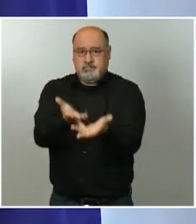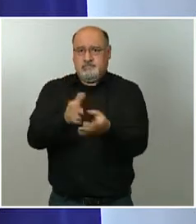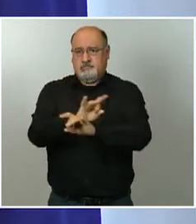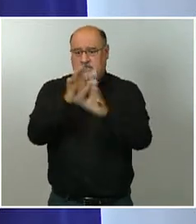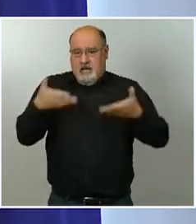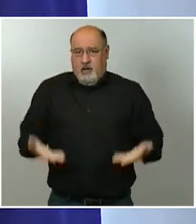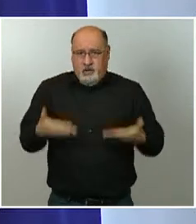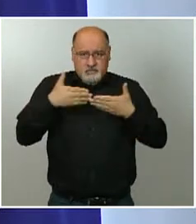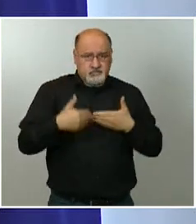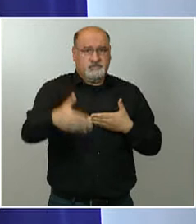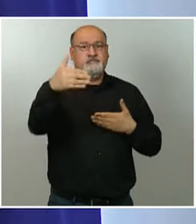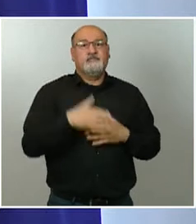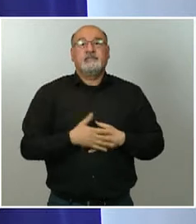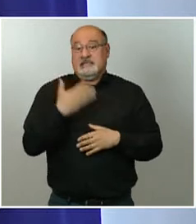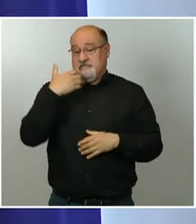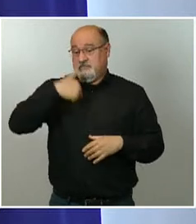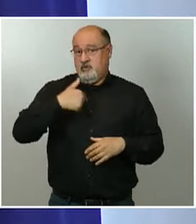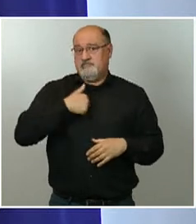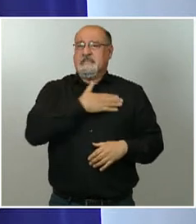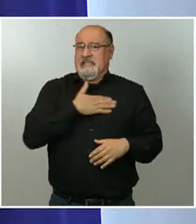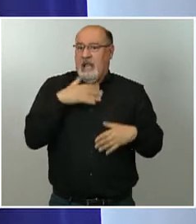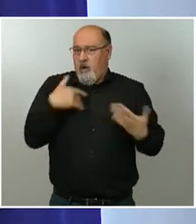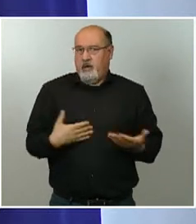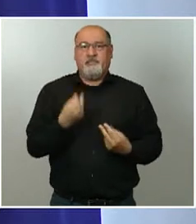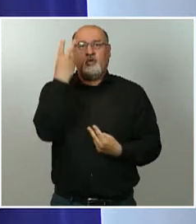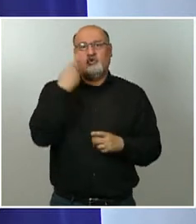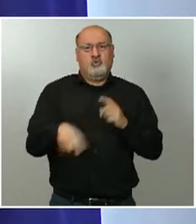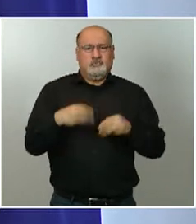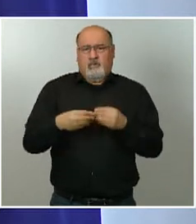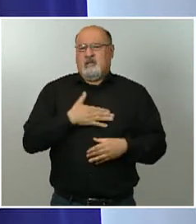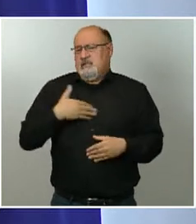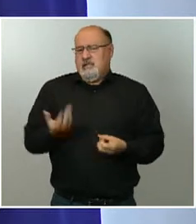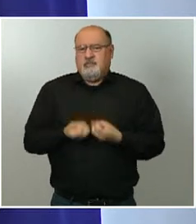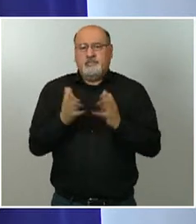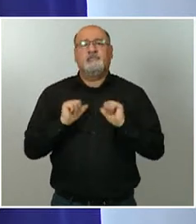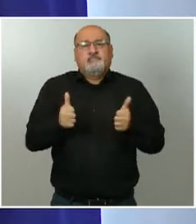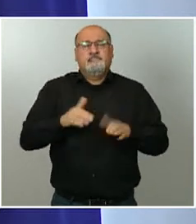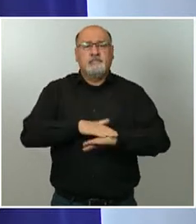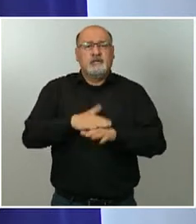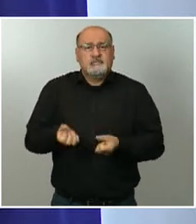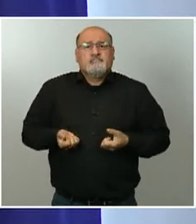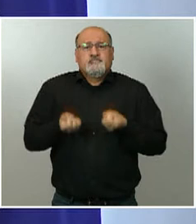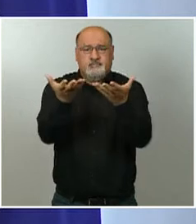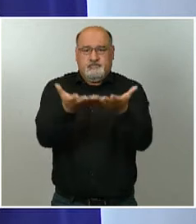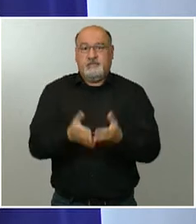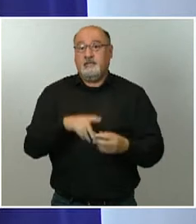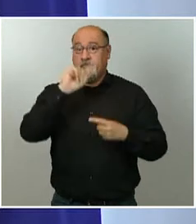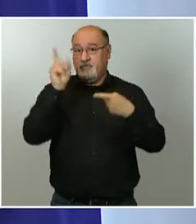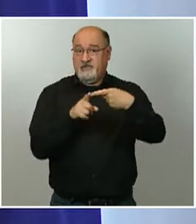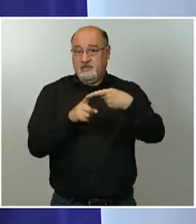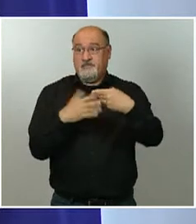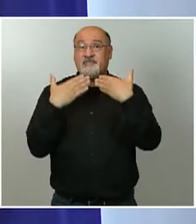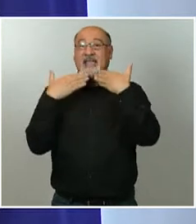Yo sí quiero hacer dos cosas para acabar esta introducción inicial o esta introducción general. Primero, agradecer a la Liga,